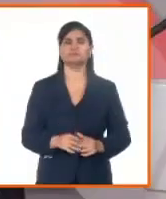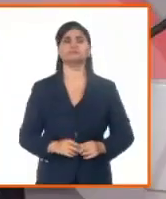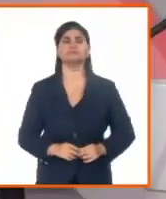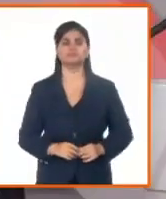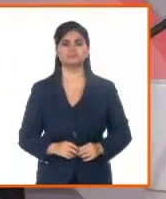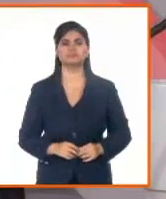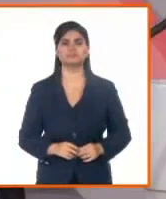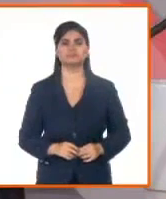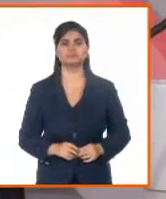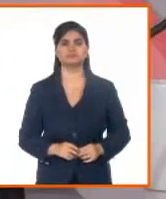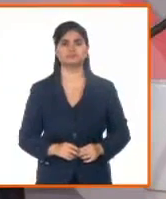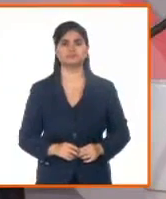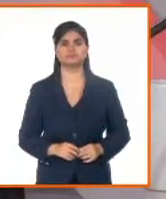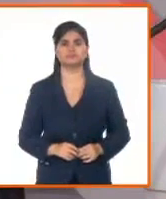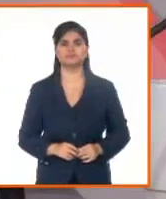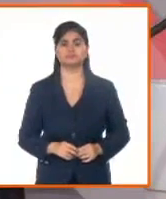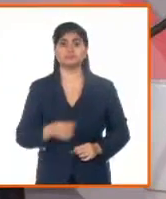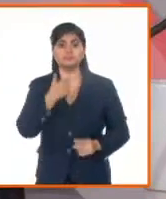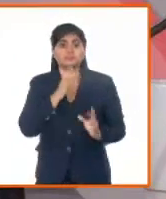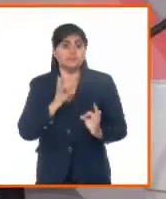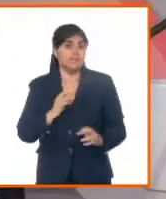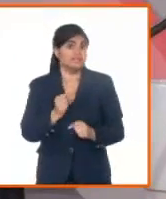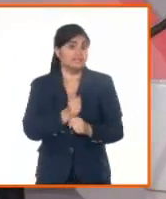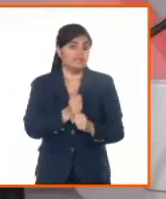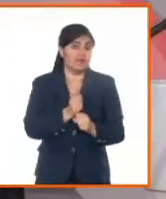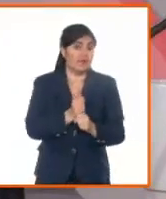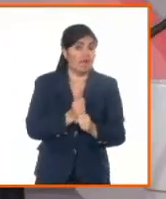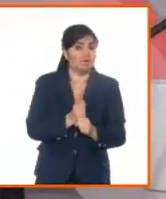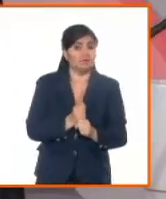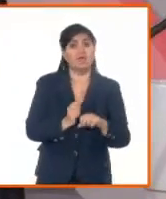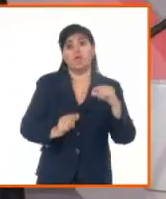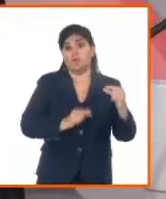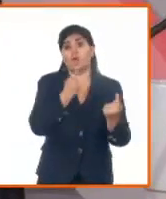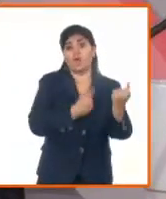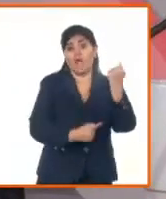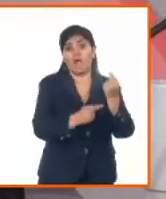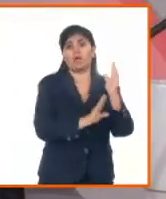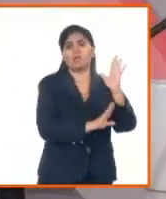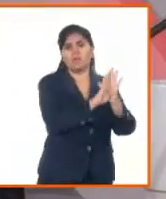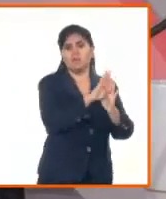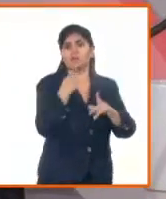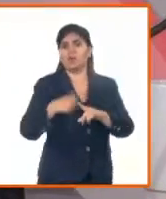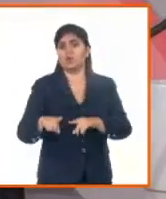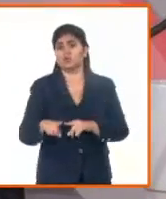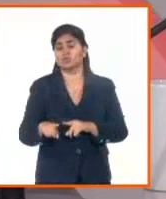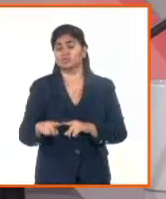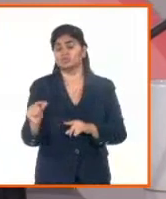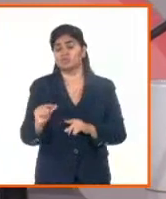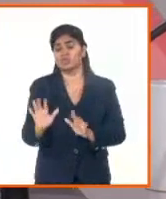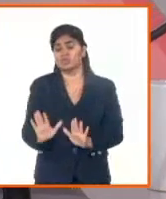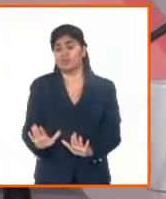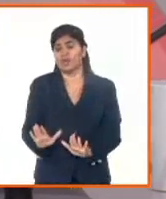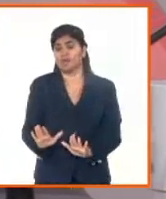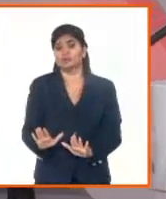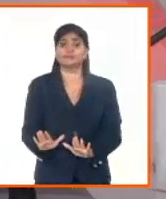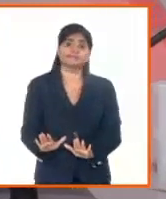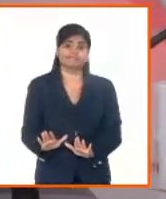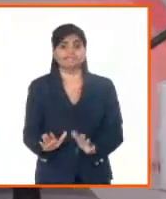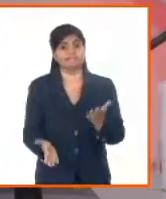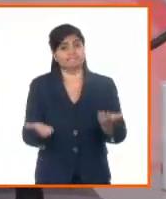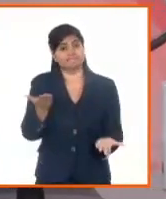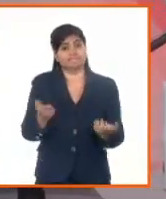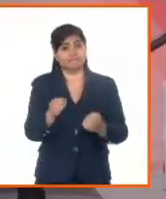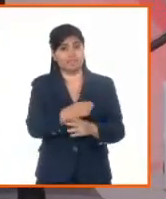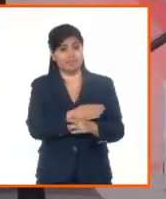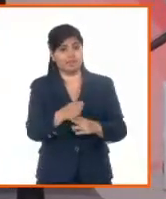Esa parte de la dinámica de lo que está pasando hoy en los territorios, en unos con más avance, en otros todavía con menos, pero Paquito nos